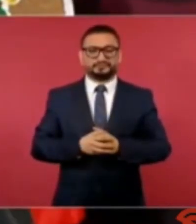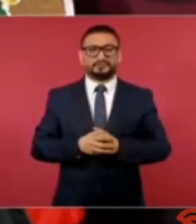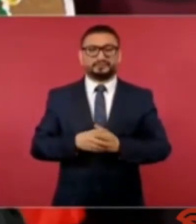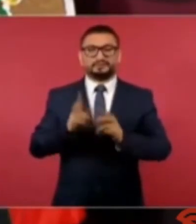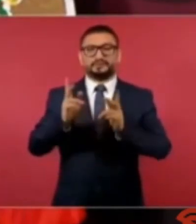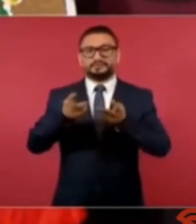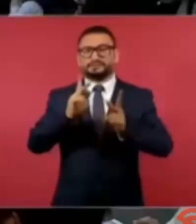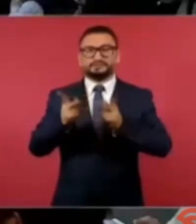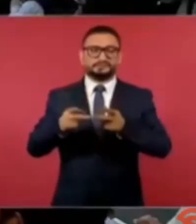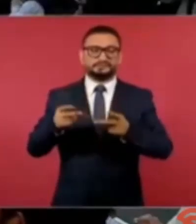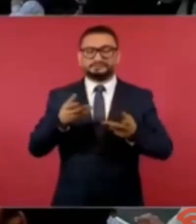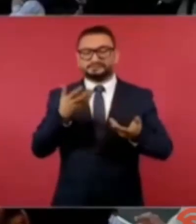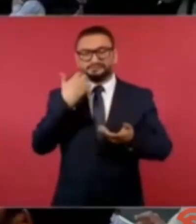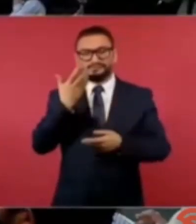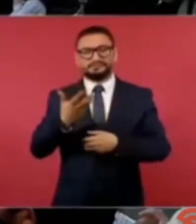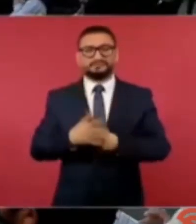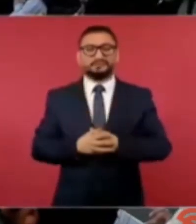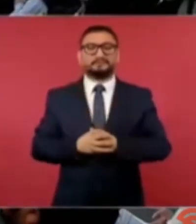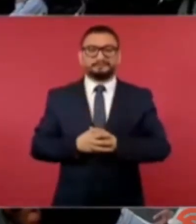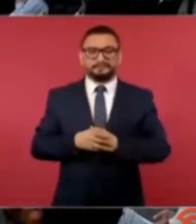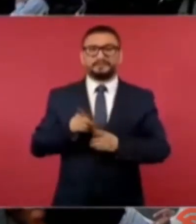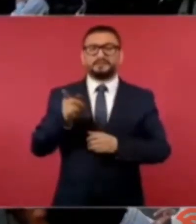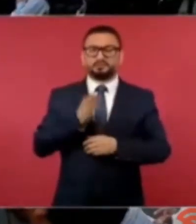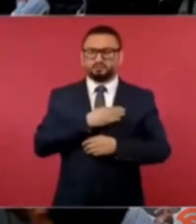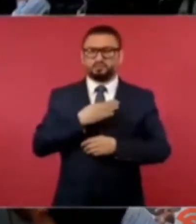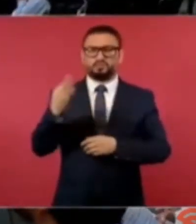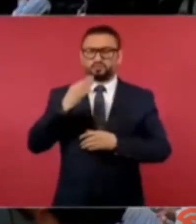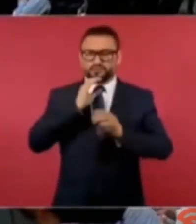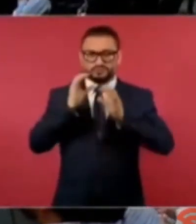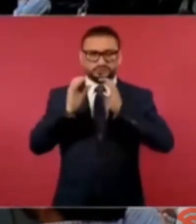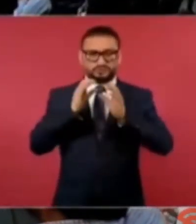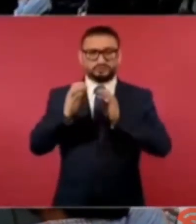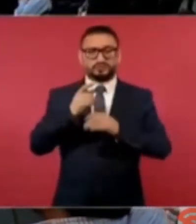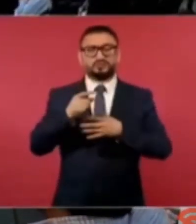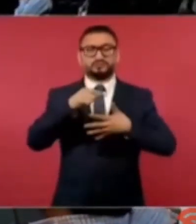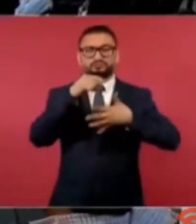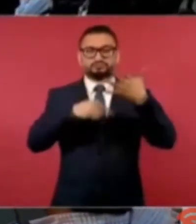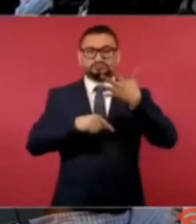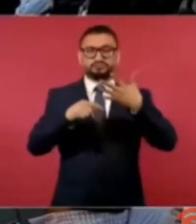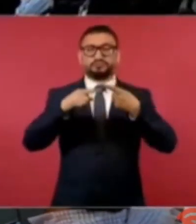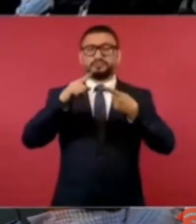platicando o sea es buena la comunicación pero miren el primer punto